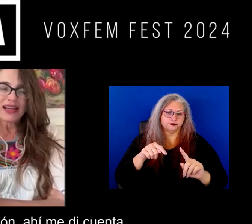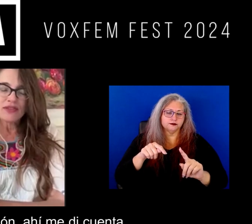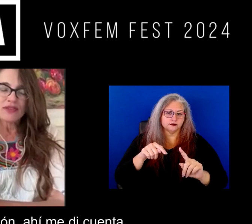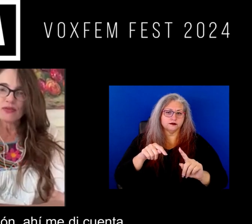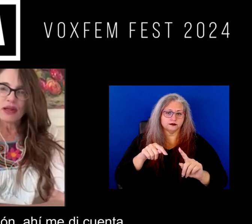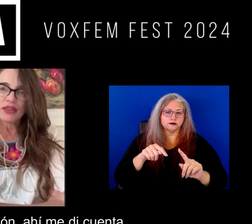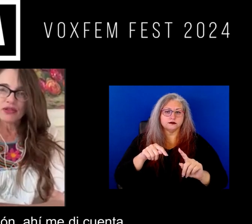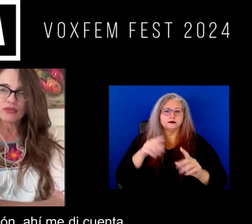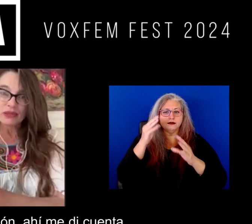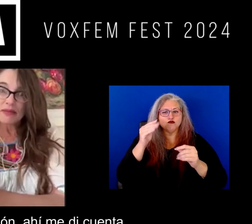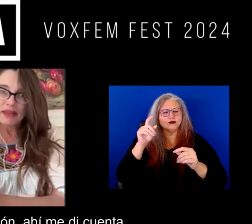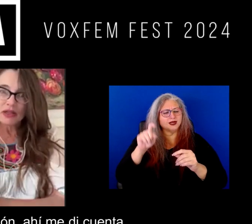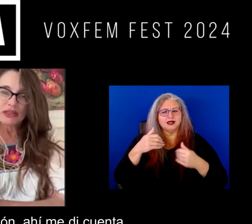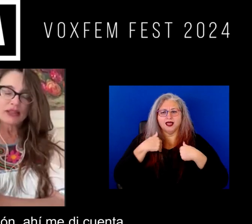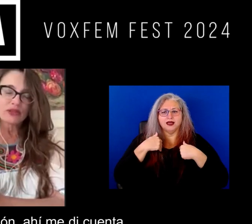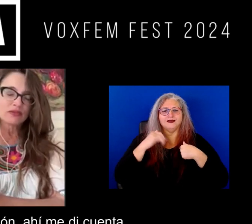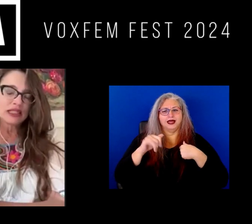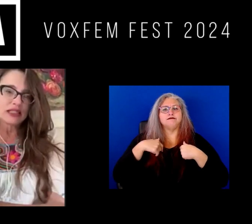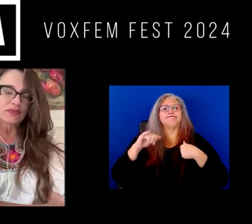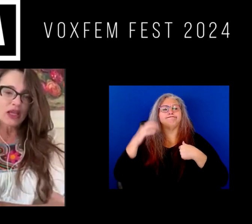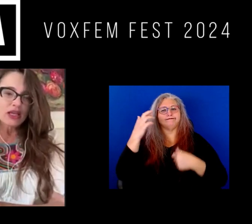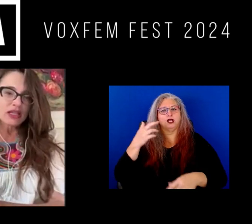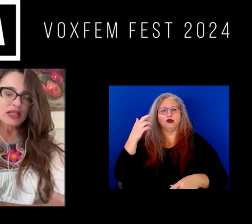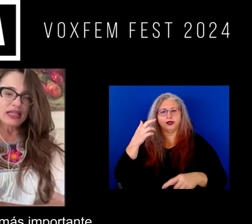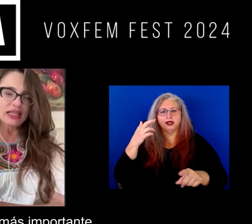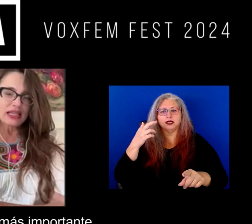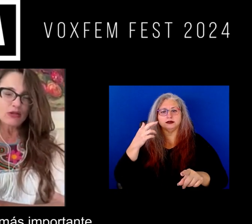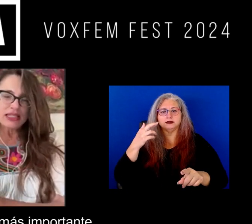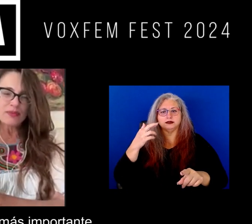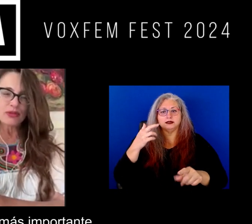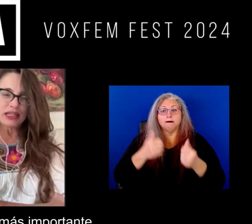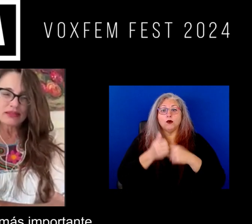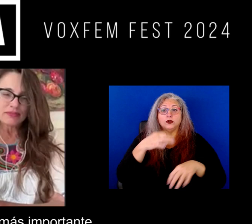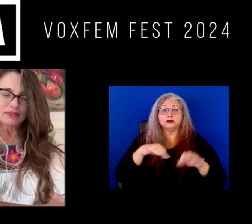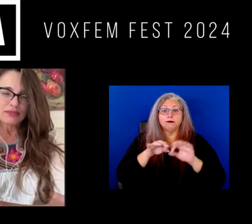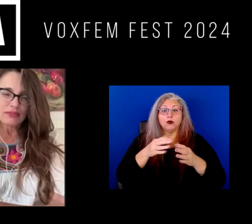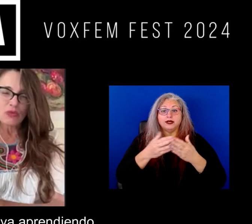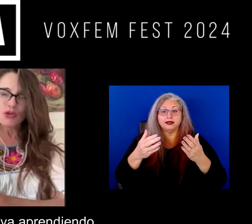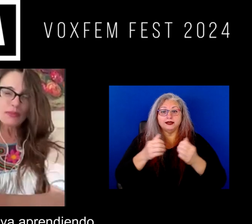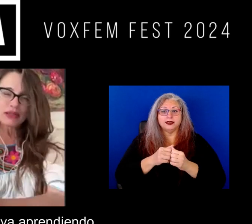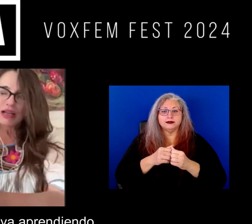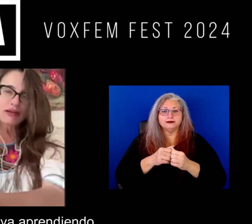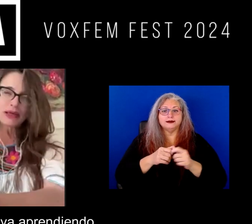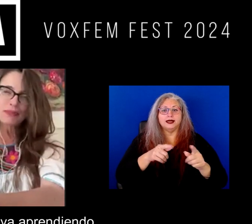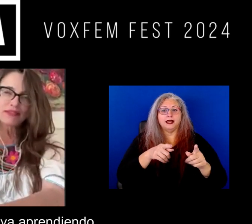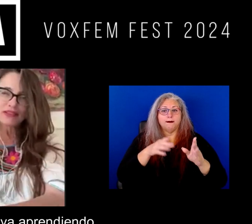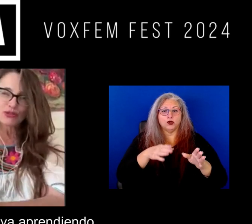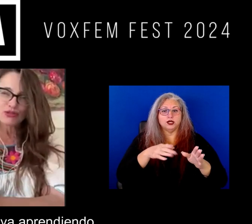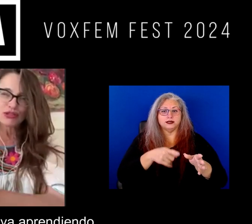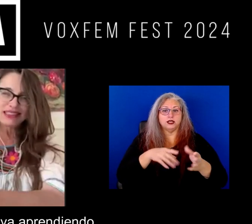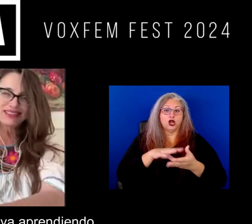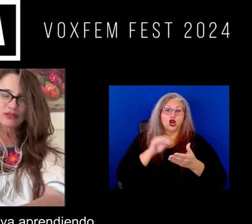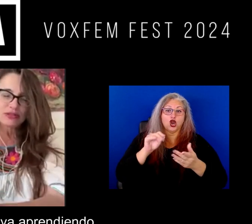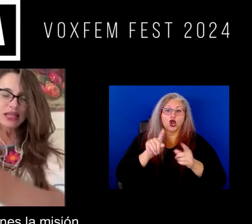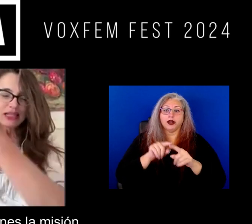tengan información, ahí me di cuenta que lo más importante uno va aprendiendo,